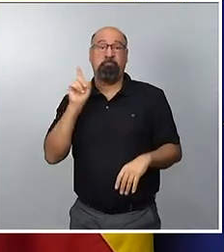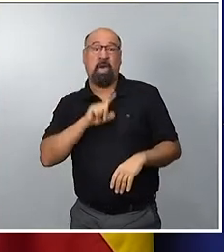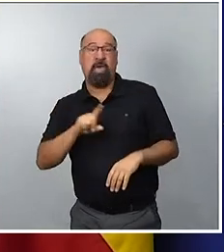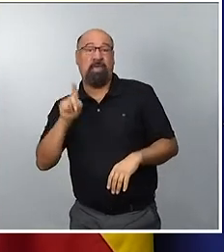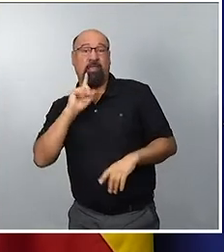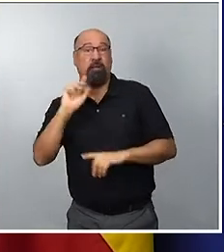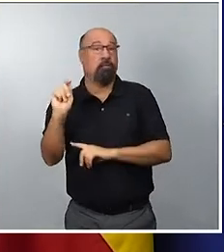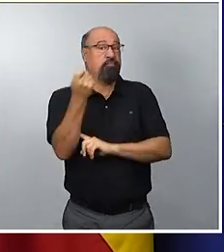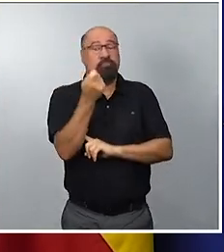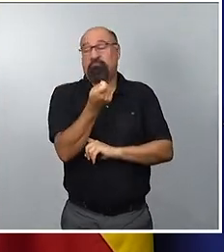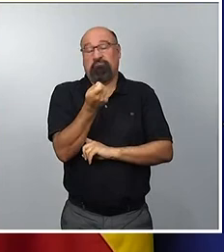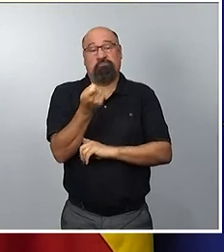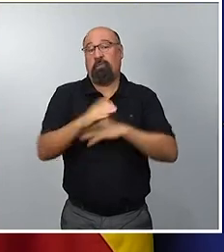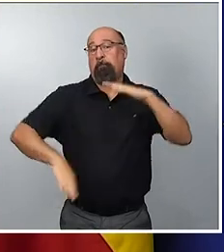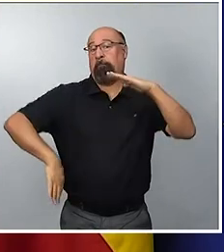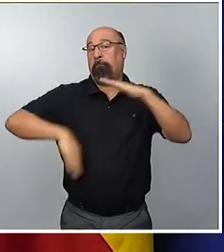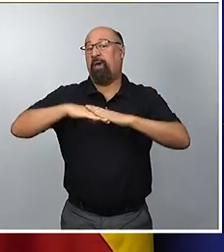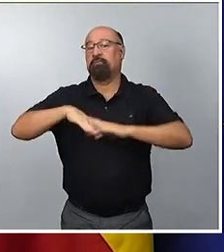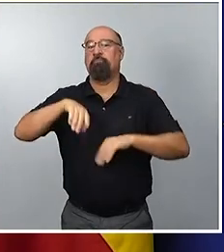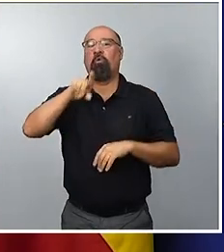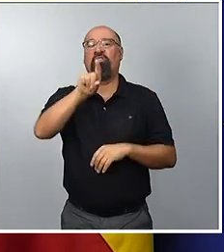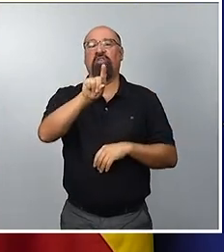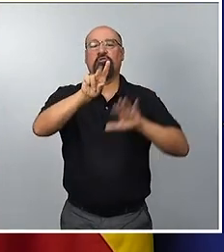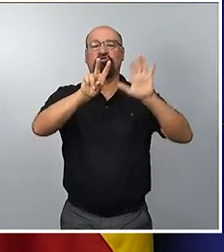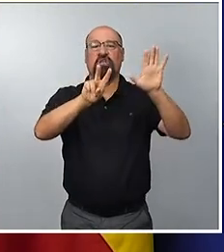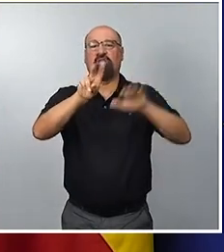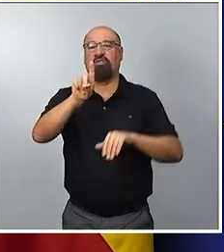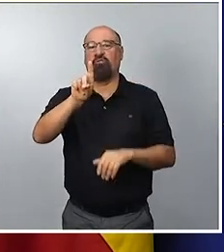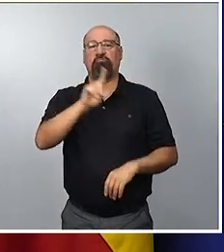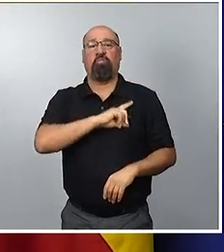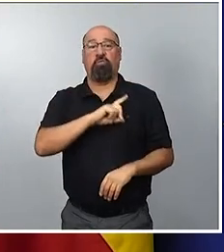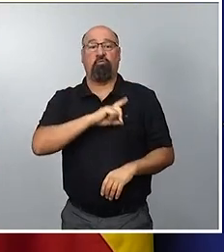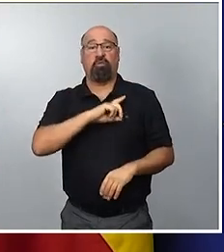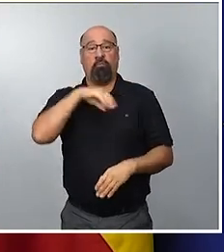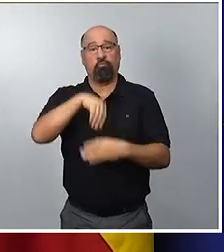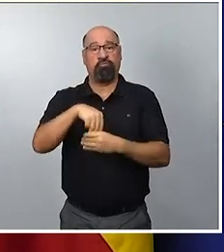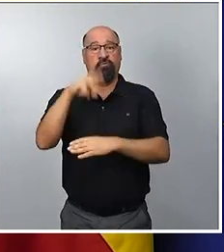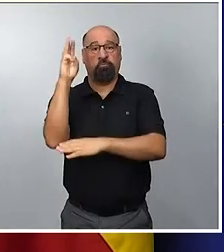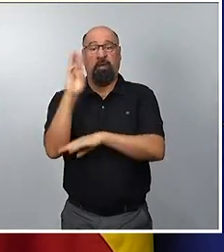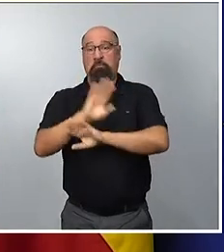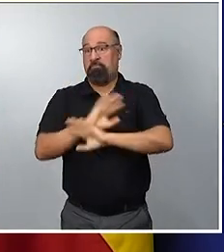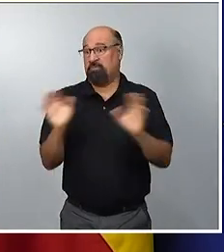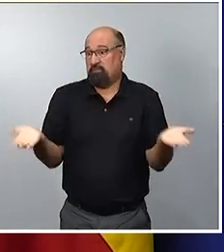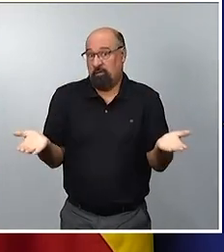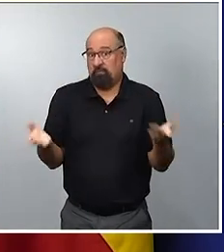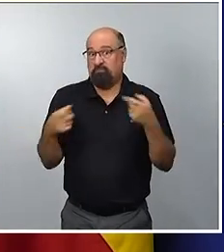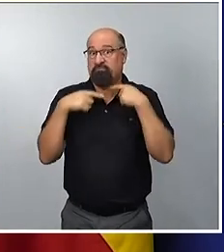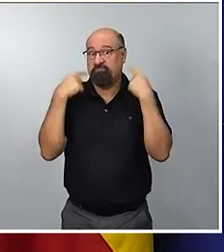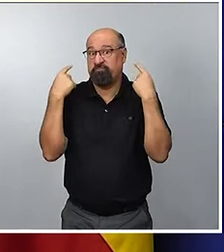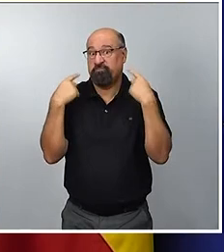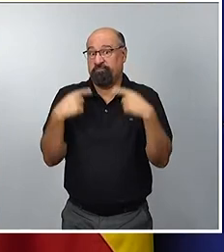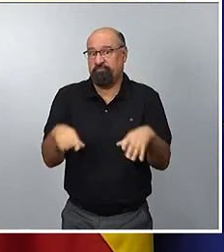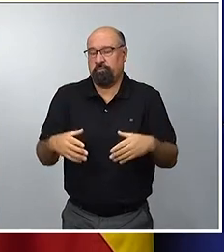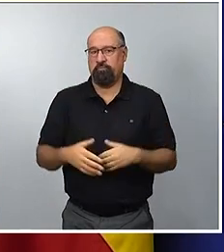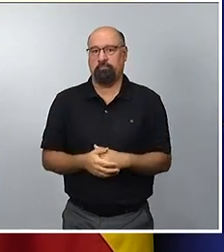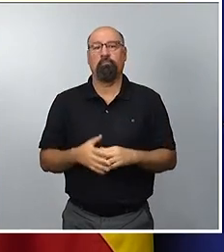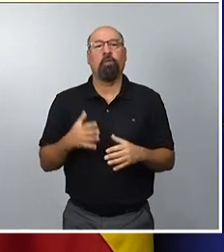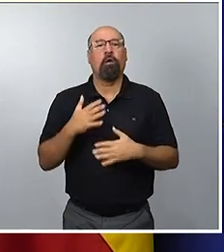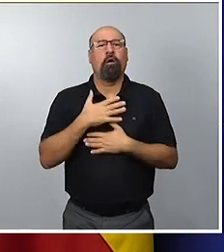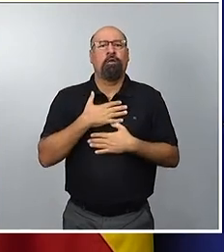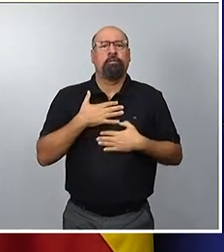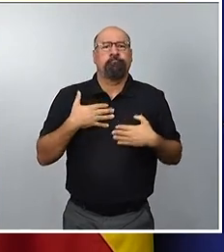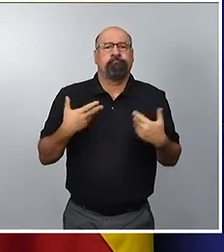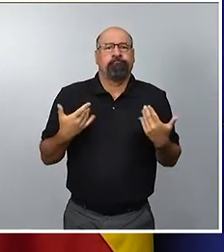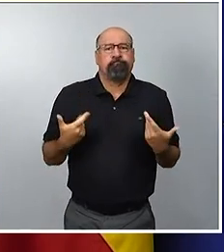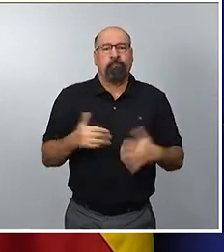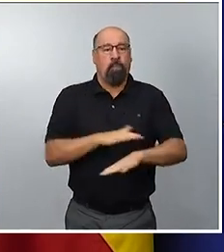que estos 172 diputados y, por tanto, el deseo del gobierno de poder conformar cuanto antes una